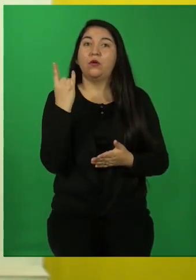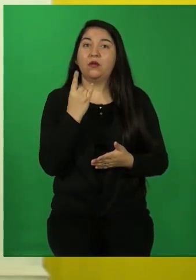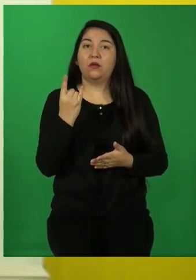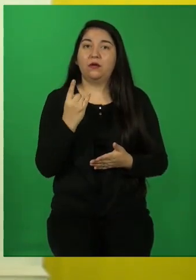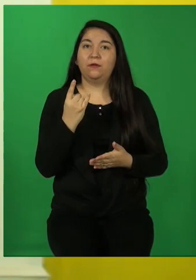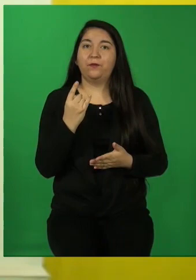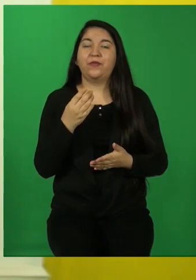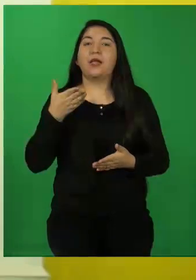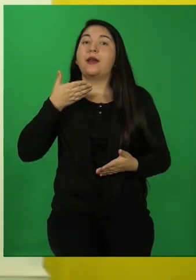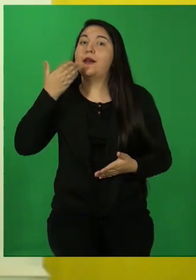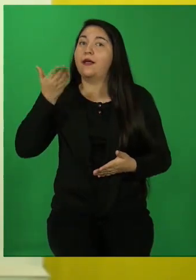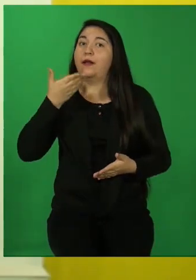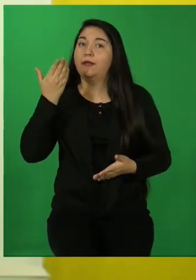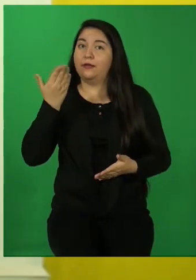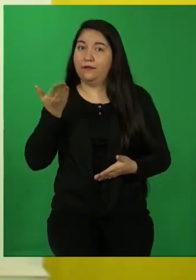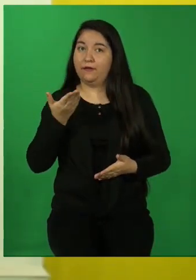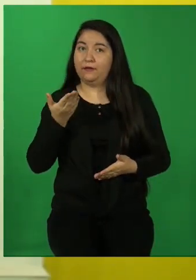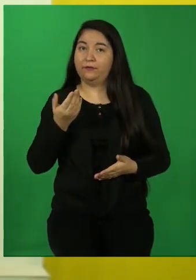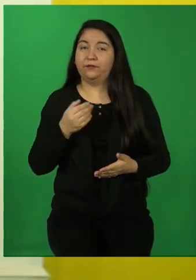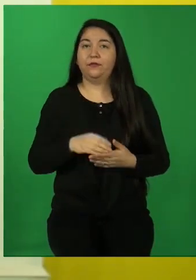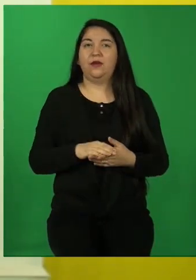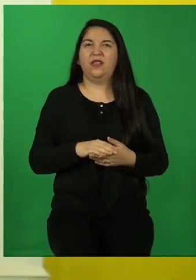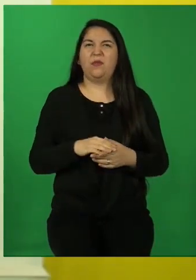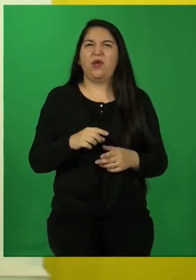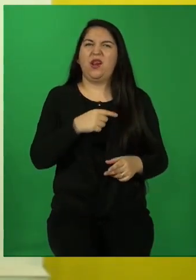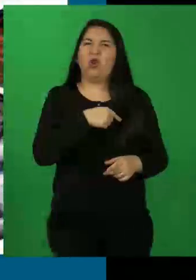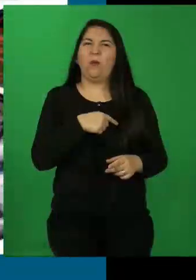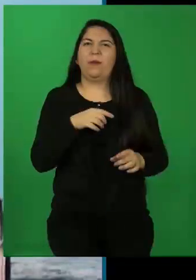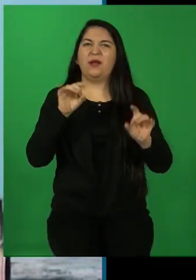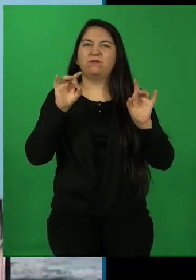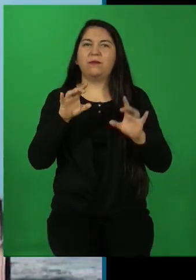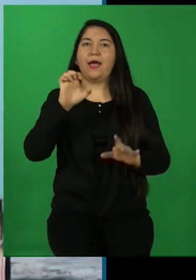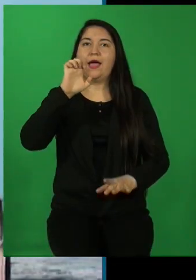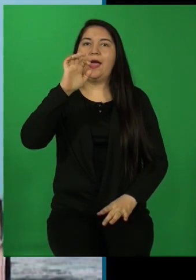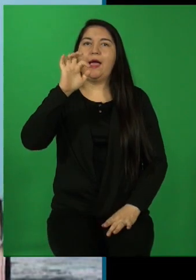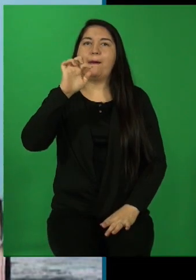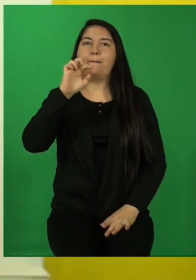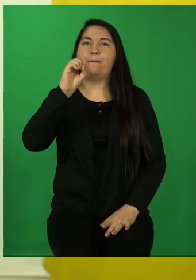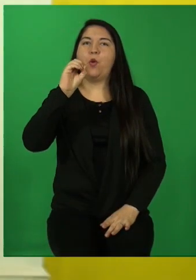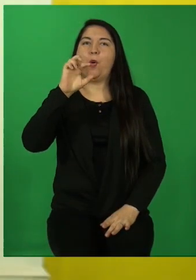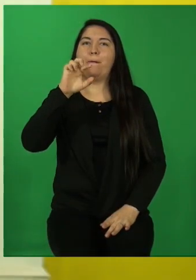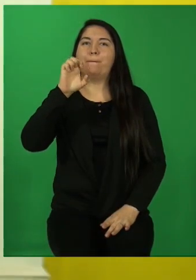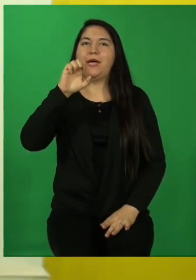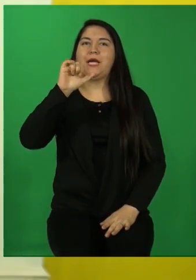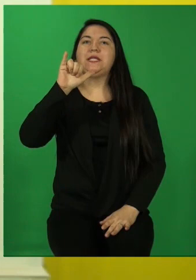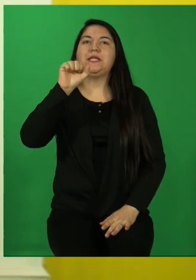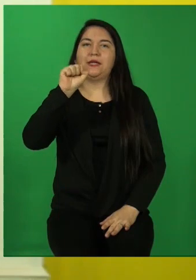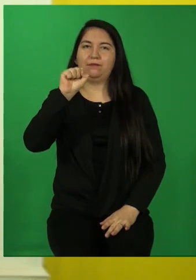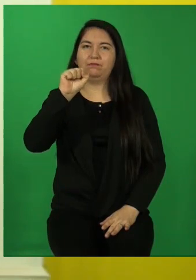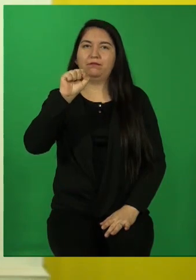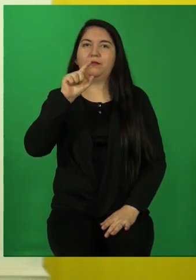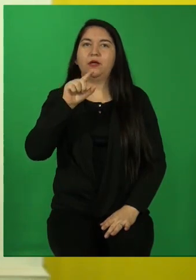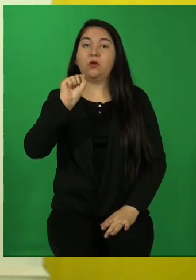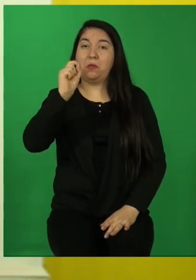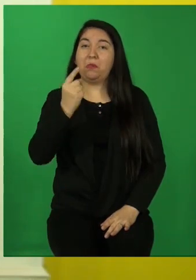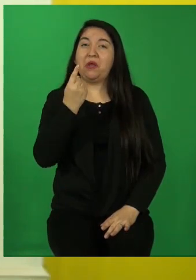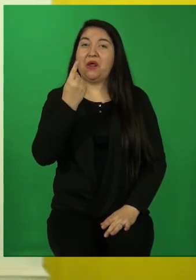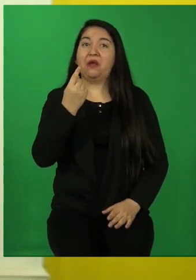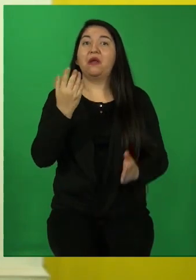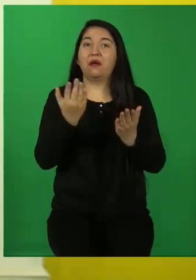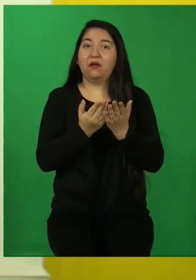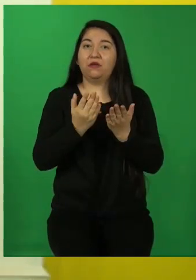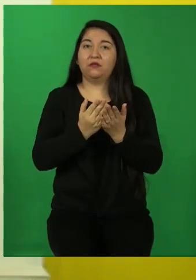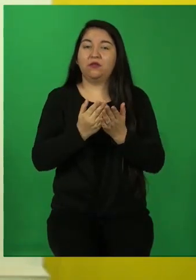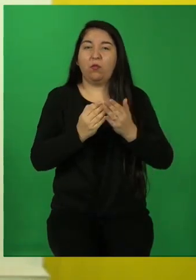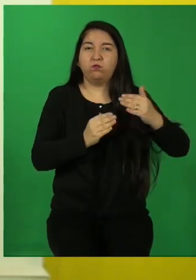que es de narrativa, y también la habíamos llamado nosotros epopeyas, porque a la primera clase vimos lo que es epopeyas, vimos